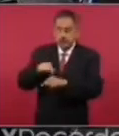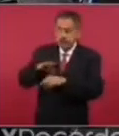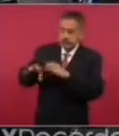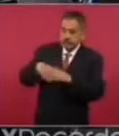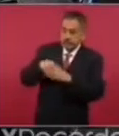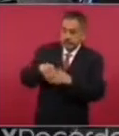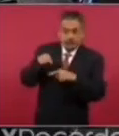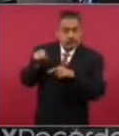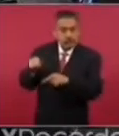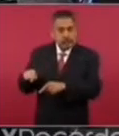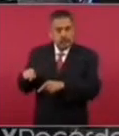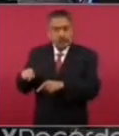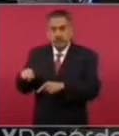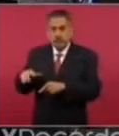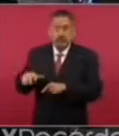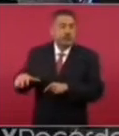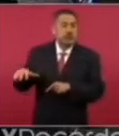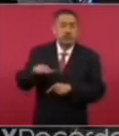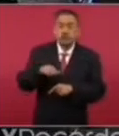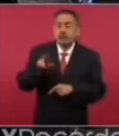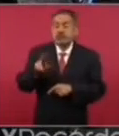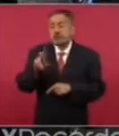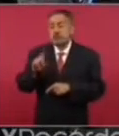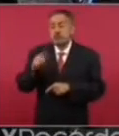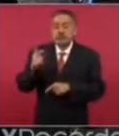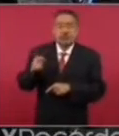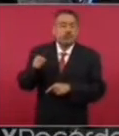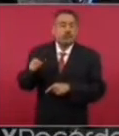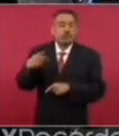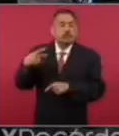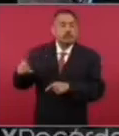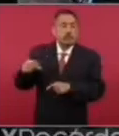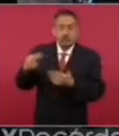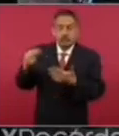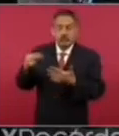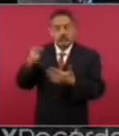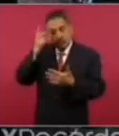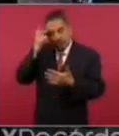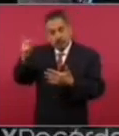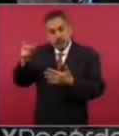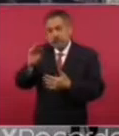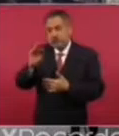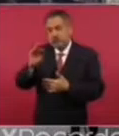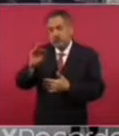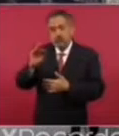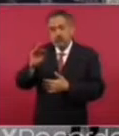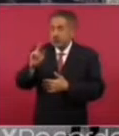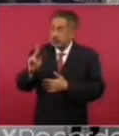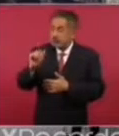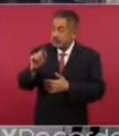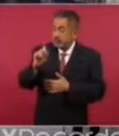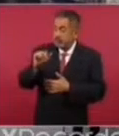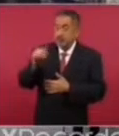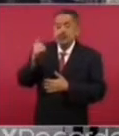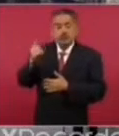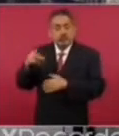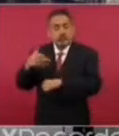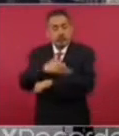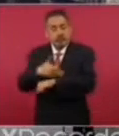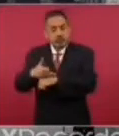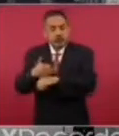las empresas que están presidiendo, los de la UDG, están a nombre de Padilla y de su familia. E incluso que se